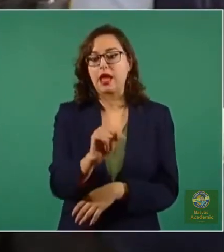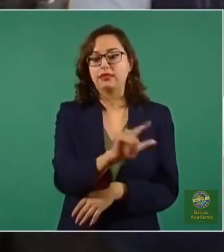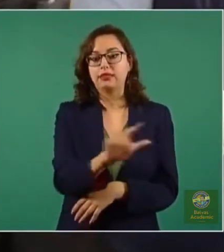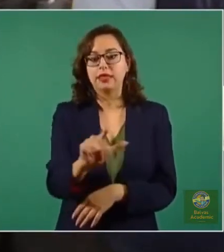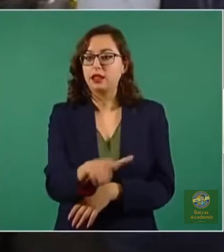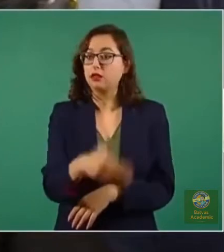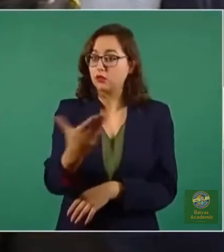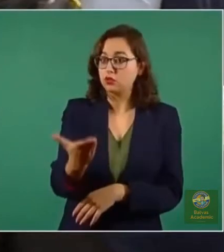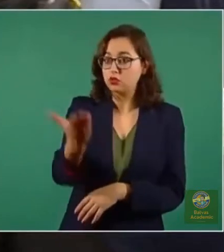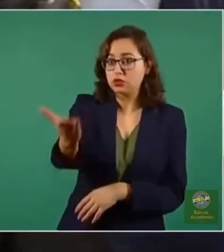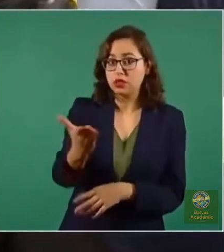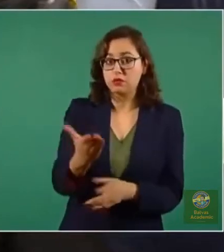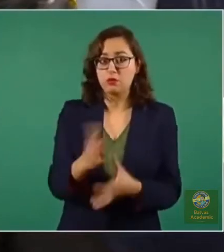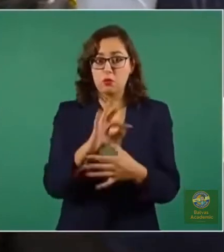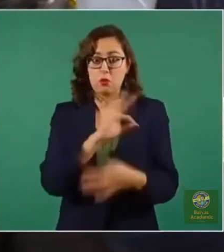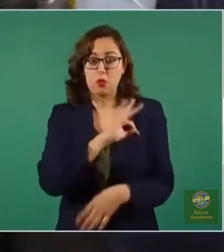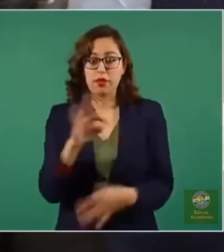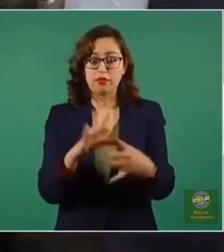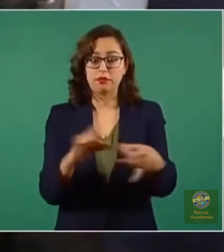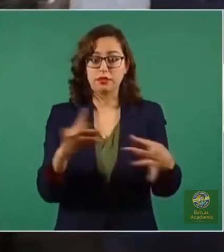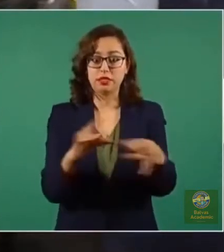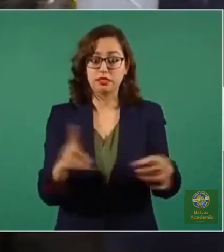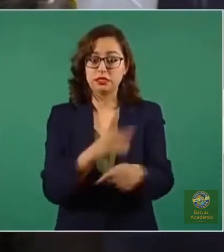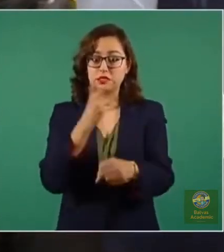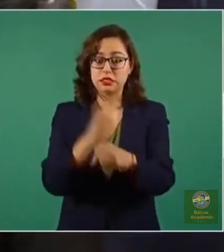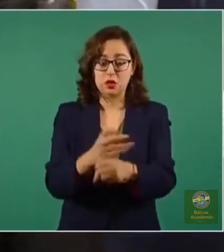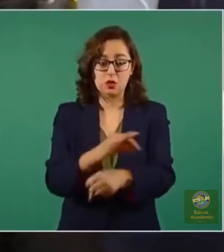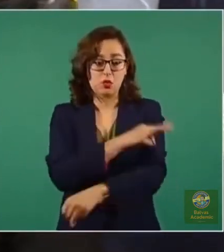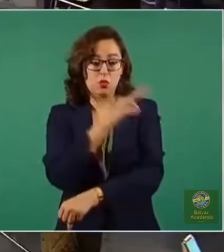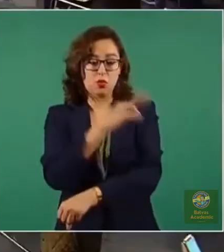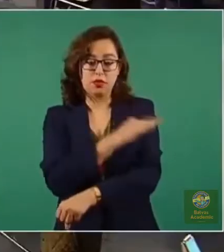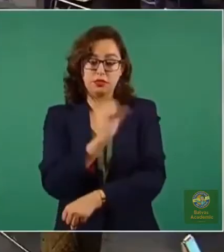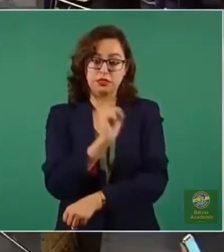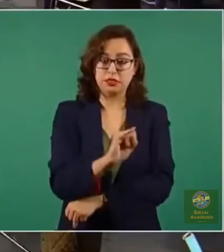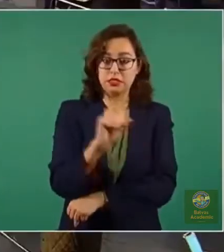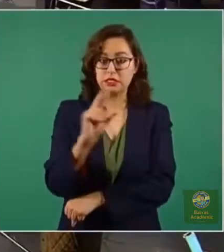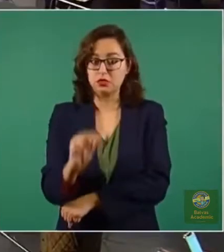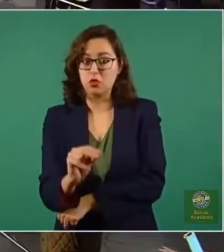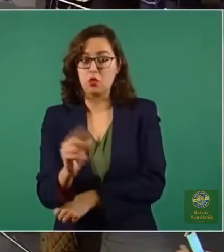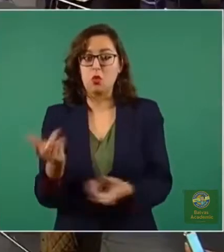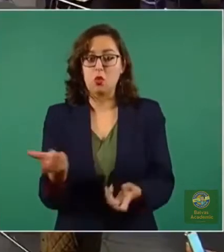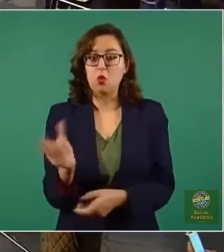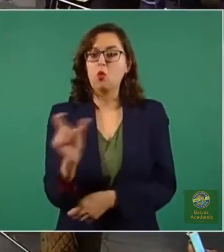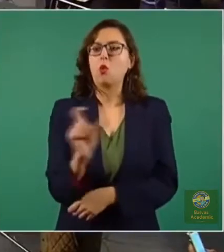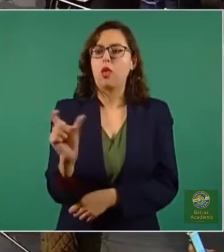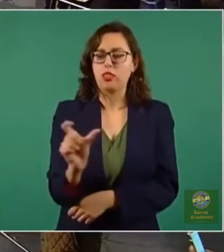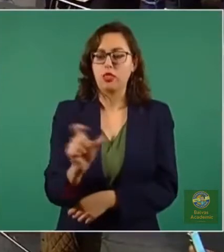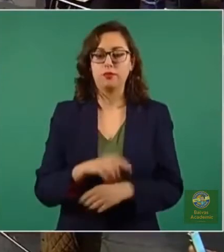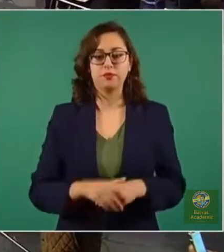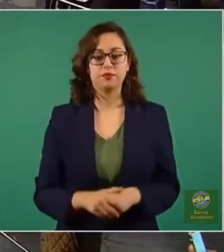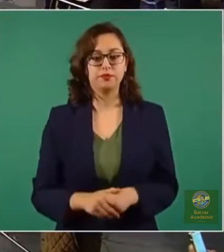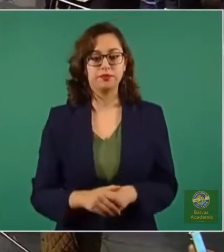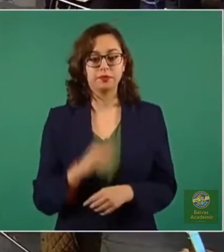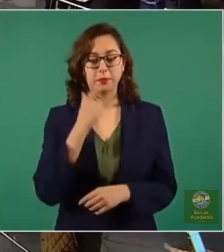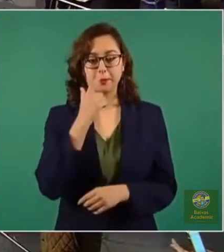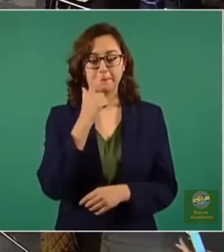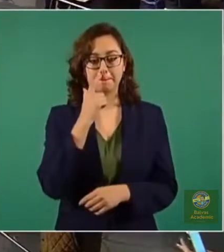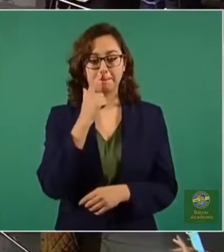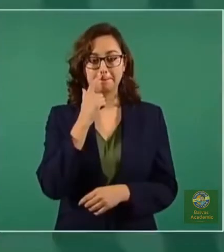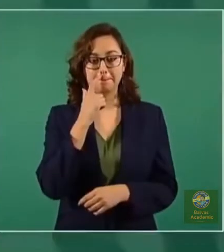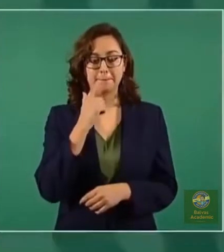si van a aplicar este segundo refuerzo, ¿cuándo empezarían? Pues yo creo que el doctor López Gatell podría explicarlo.